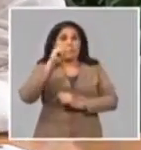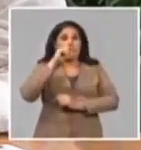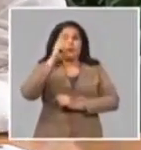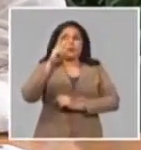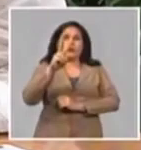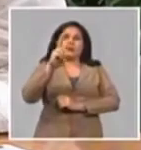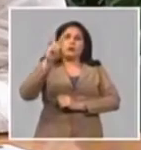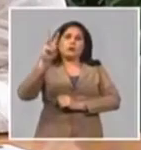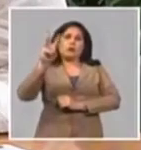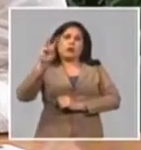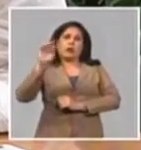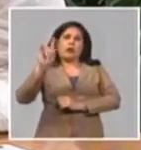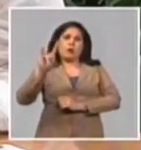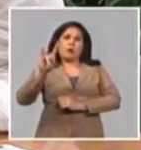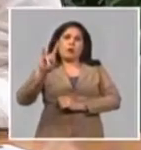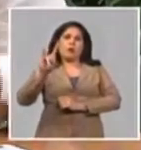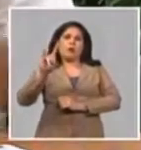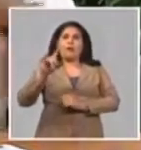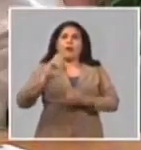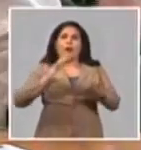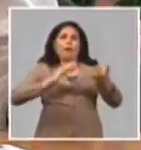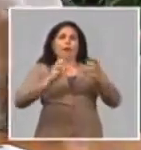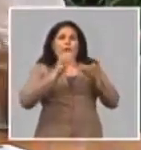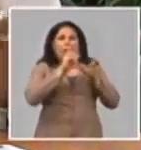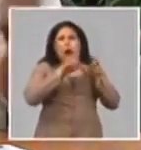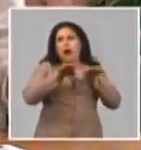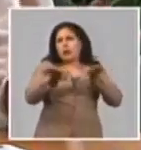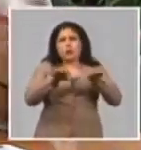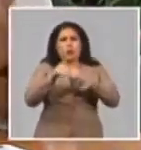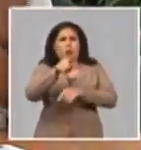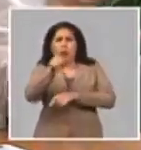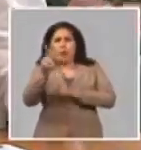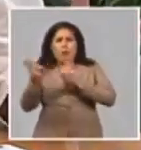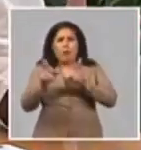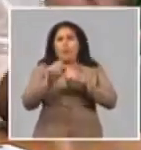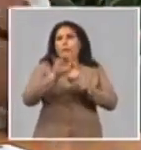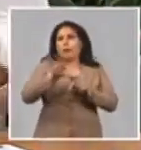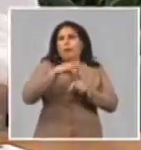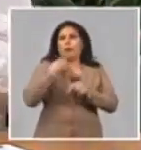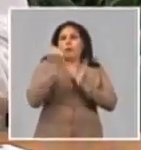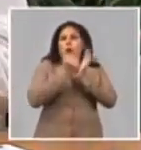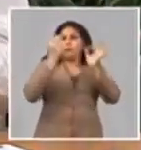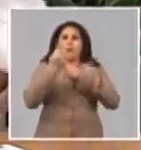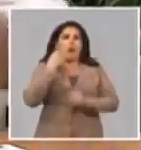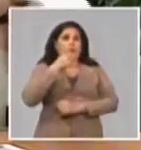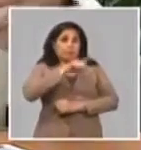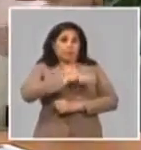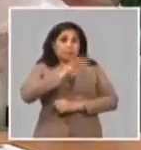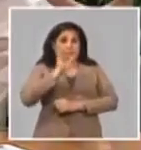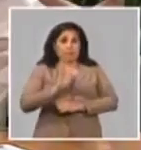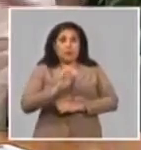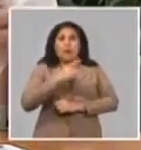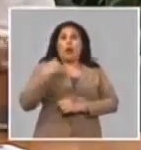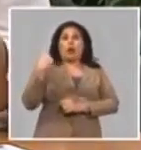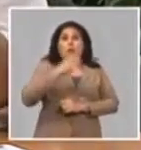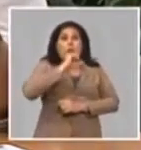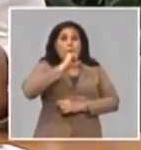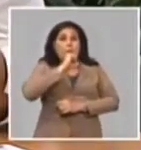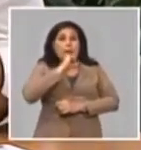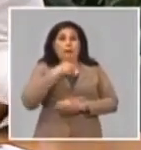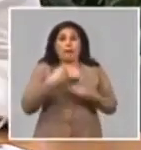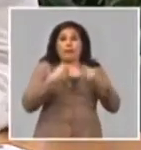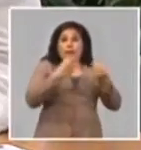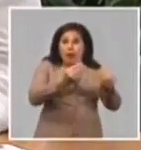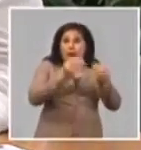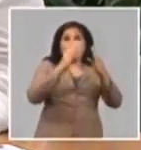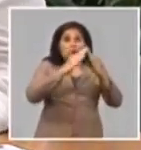239 acciones, o sea, de las que estaban aprobadas el año pasado, a todas las madres que se le habían